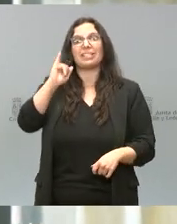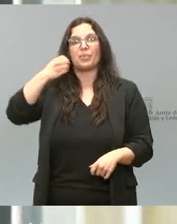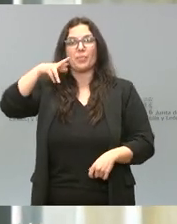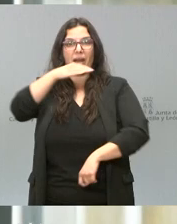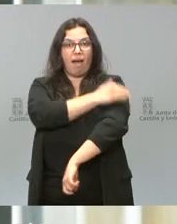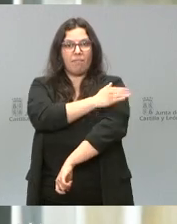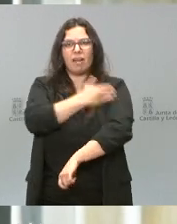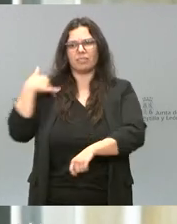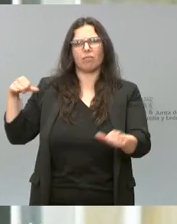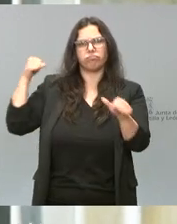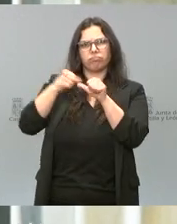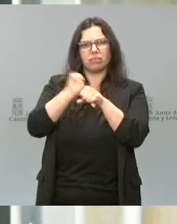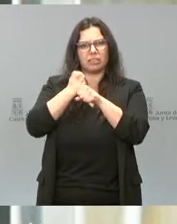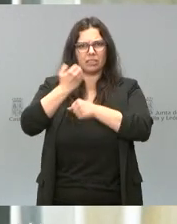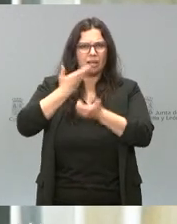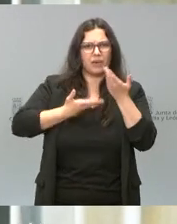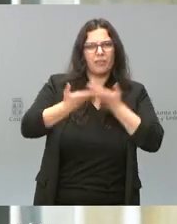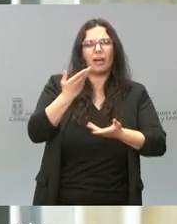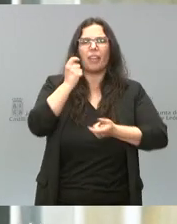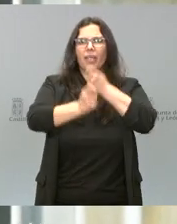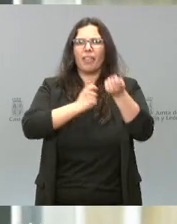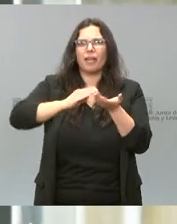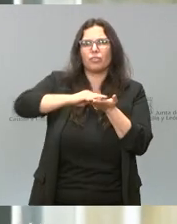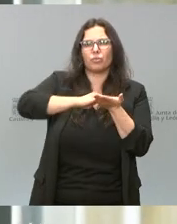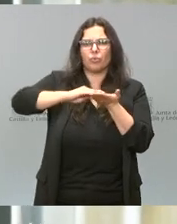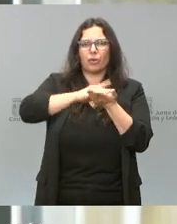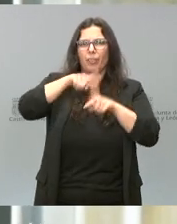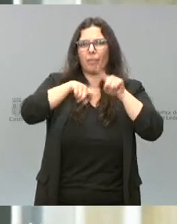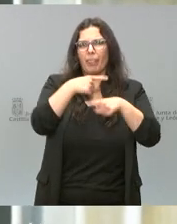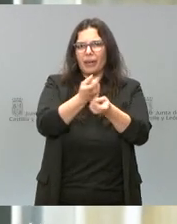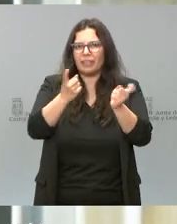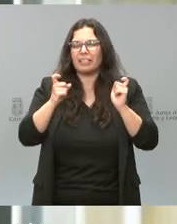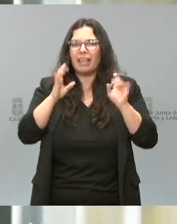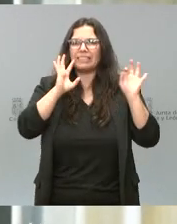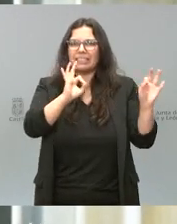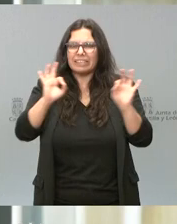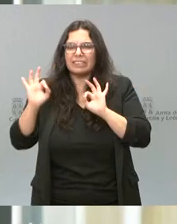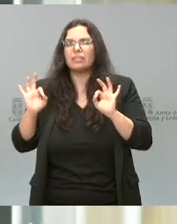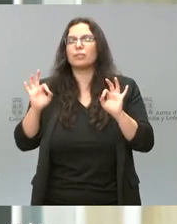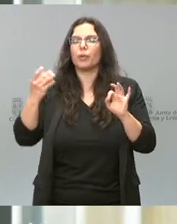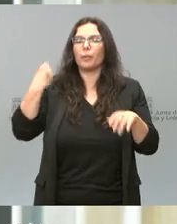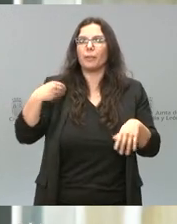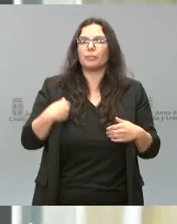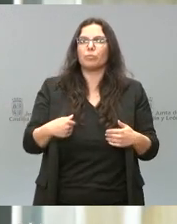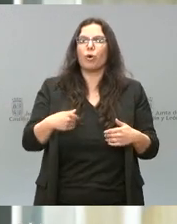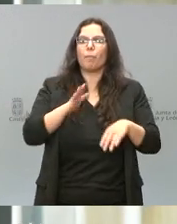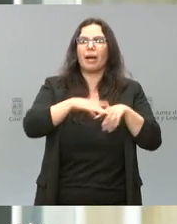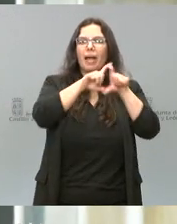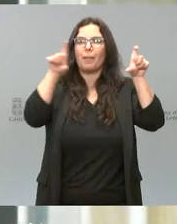en este sentido, en de aportar soluciones a cada necesidad concreta por parte de todas esas pymes,